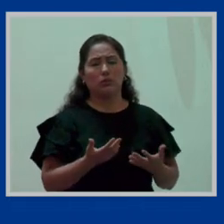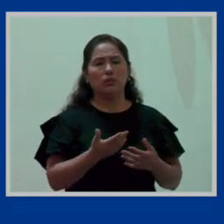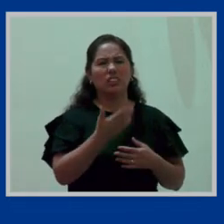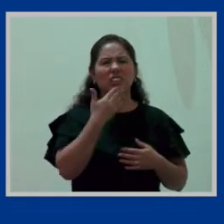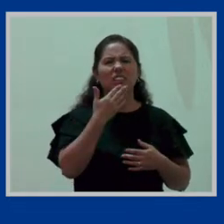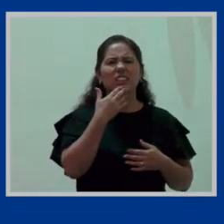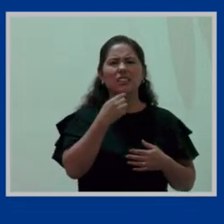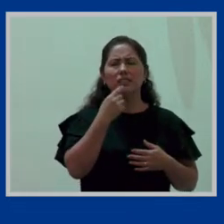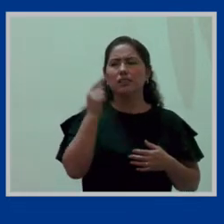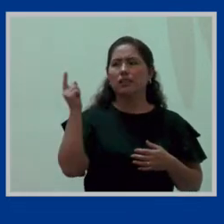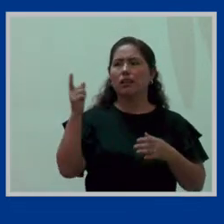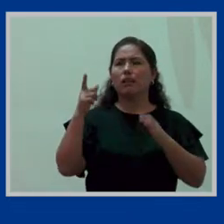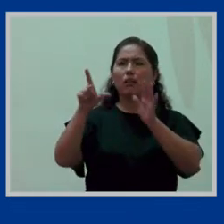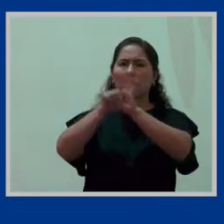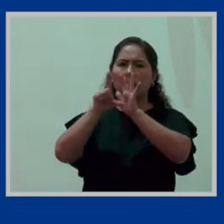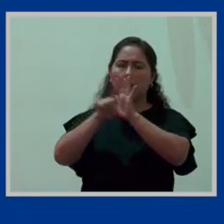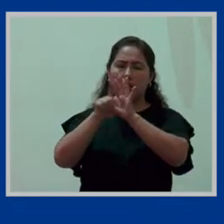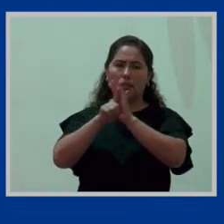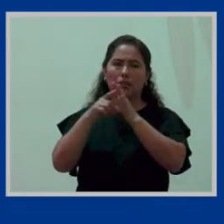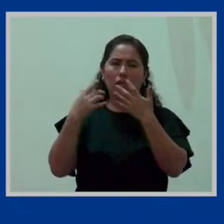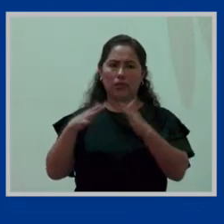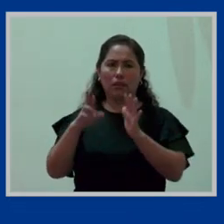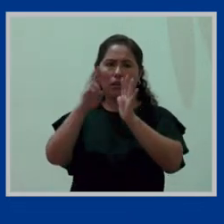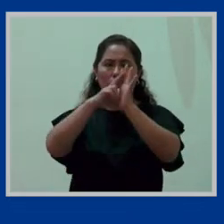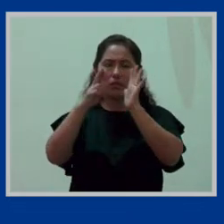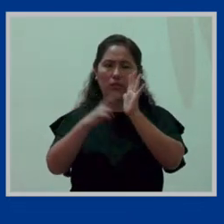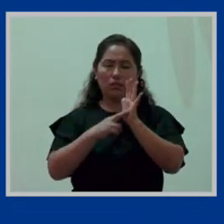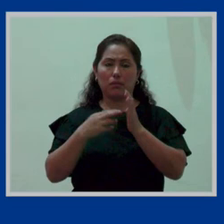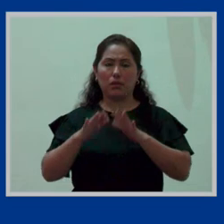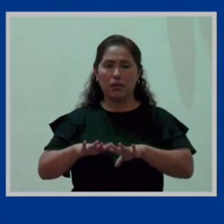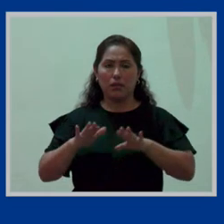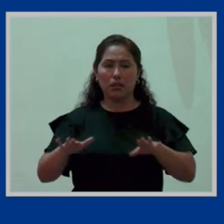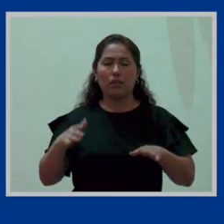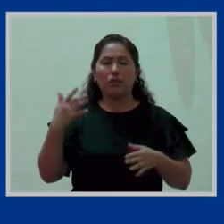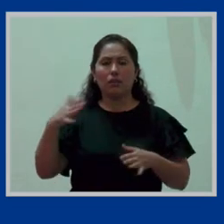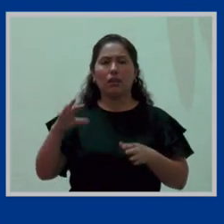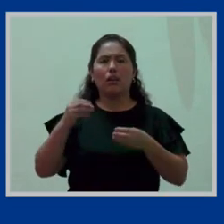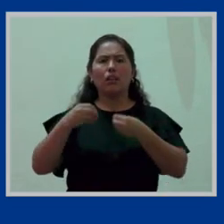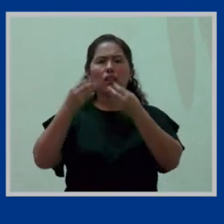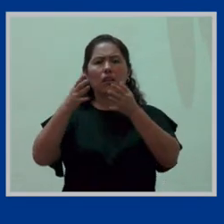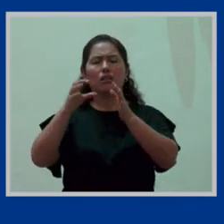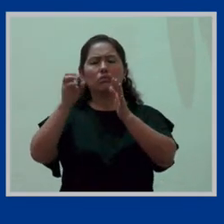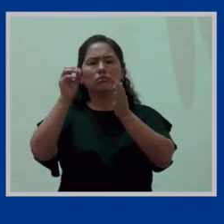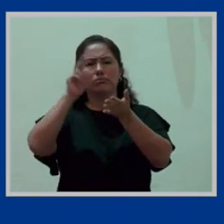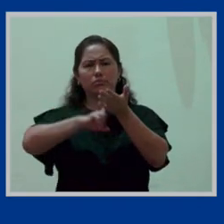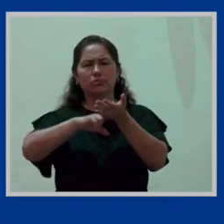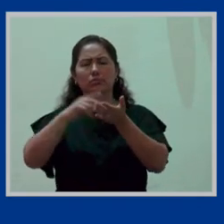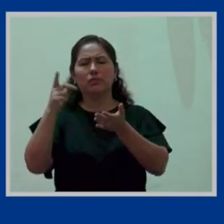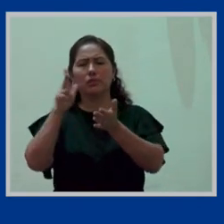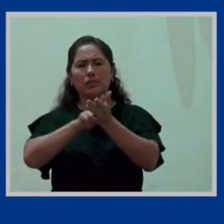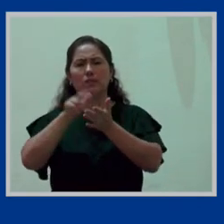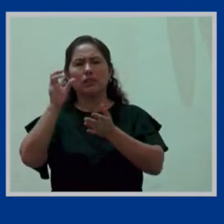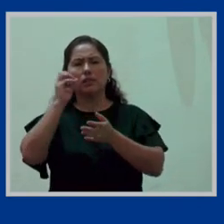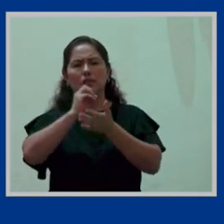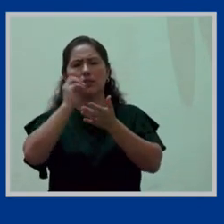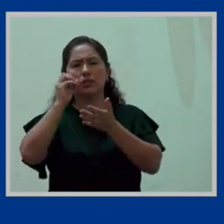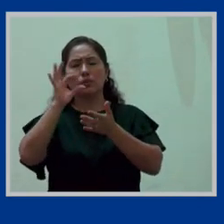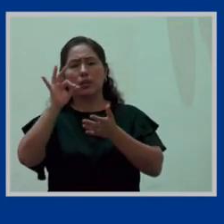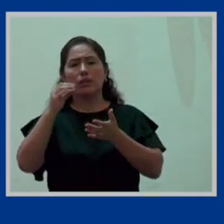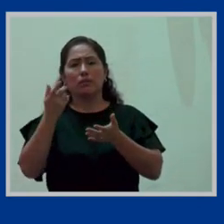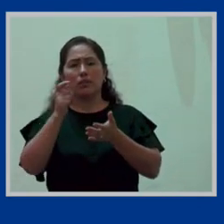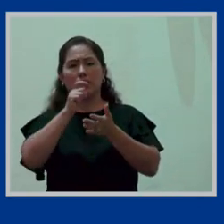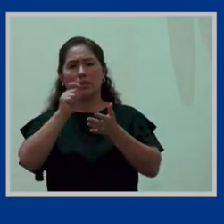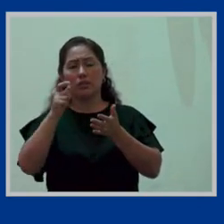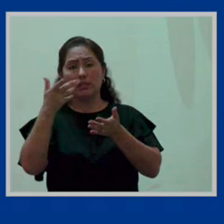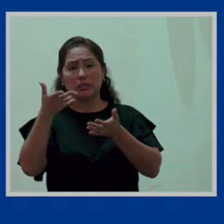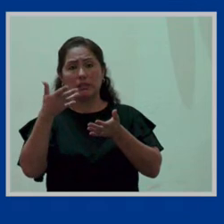Pues lo dice el reglamento de alimentación infantil, que es el decreto supremo 009-2006-salud. ¿Y